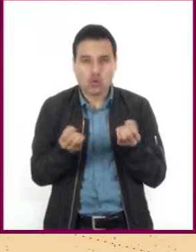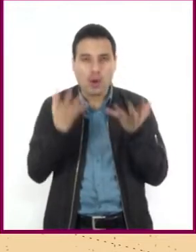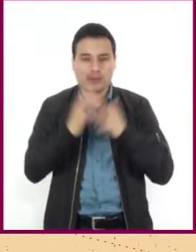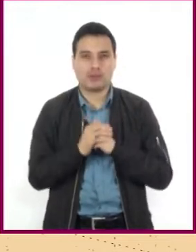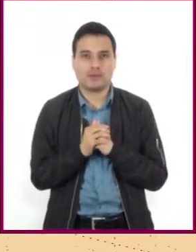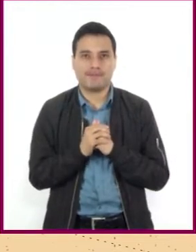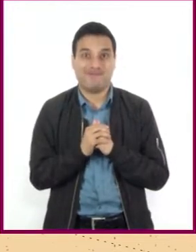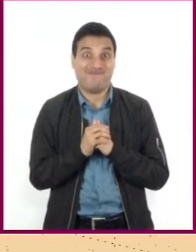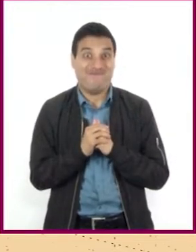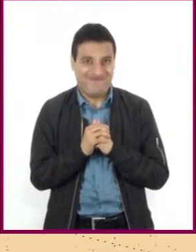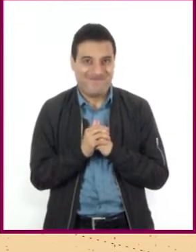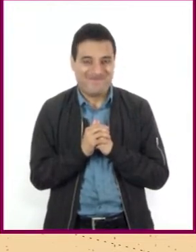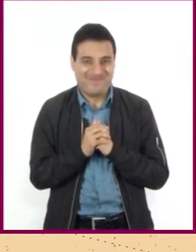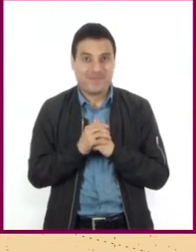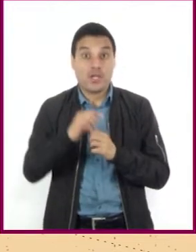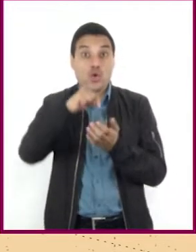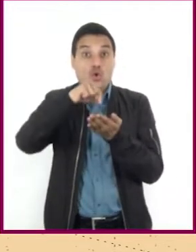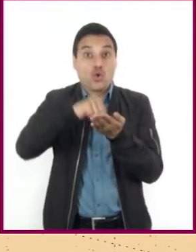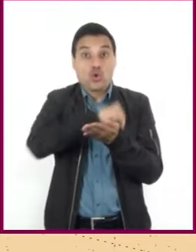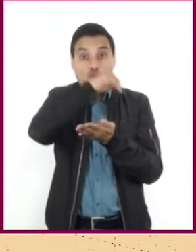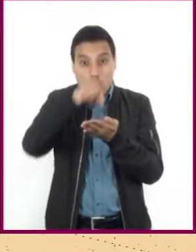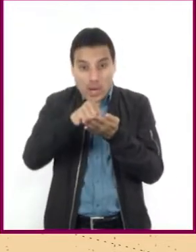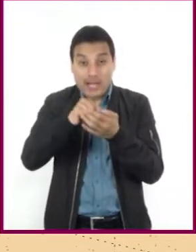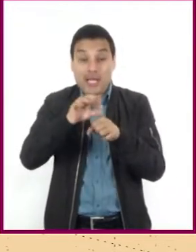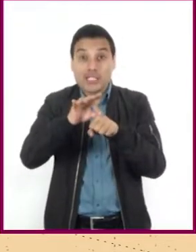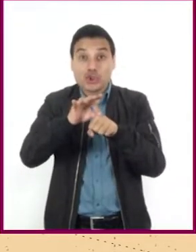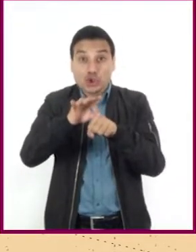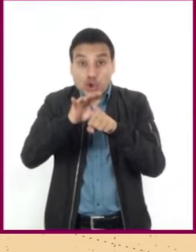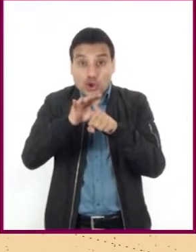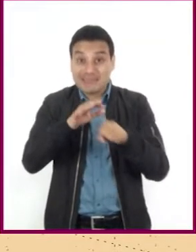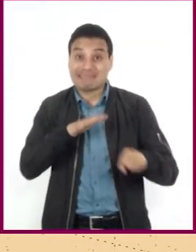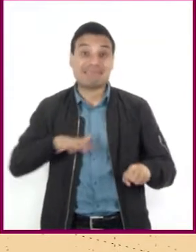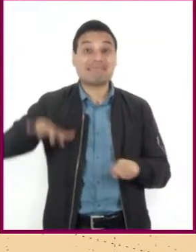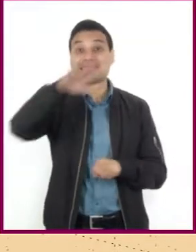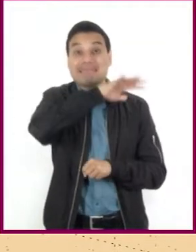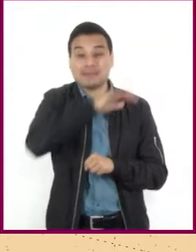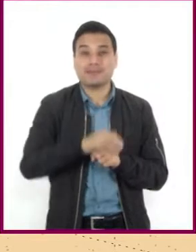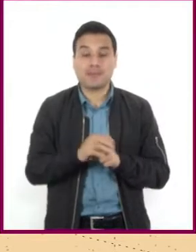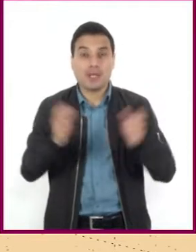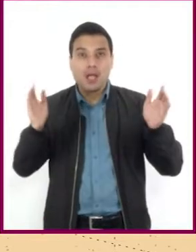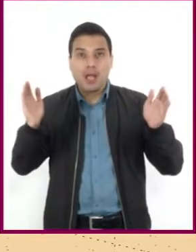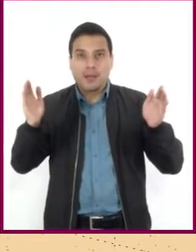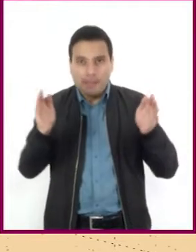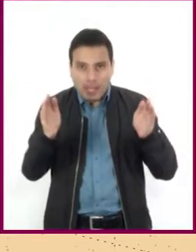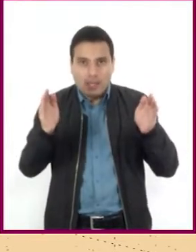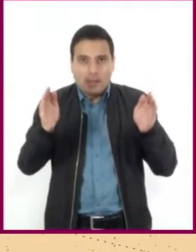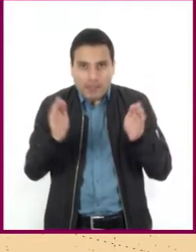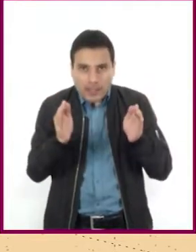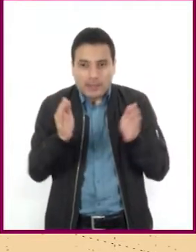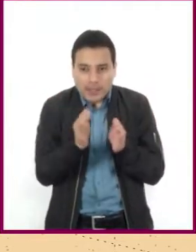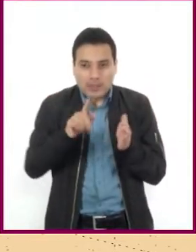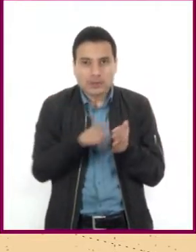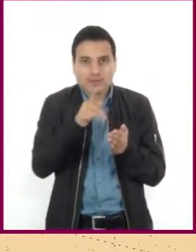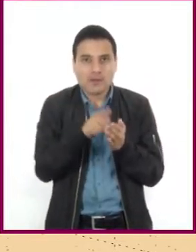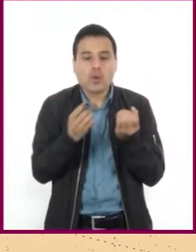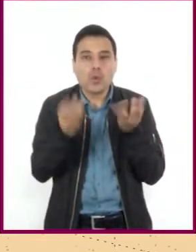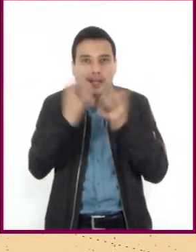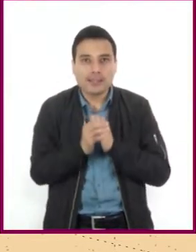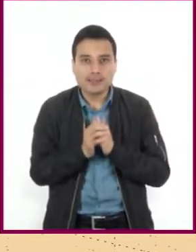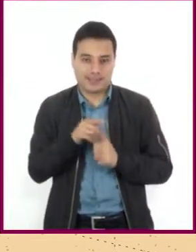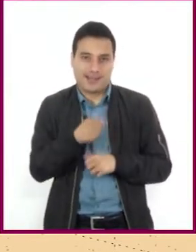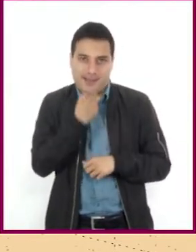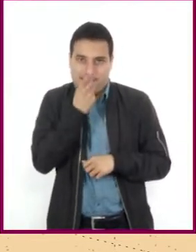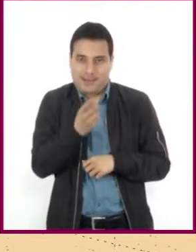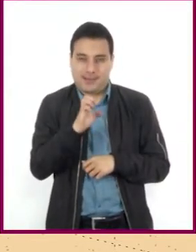número de veces que se reduce el espacio geográfico para poder ser representado. Representa en el